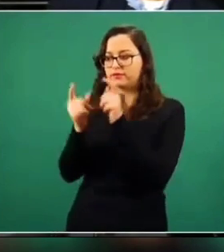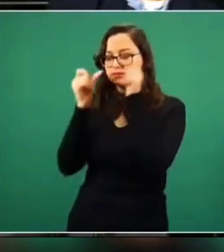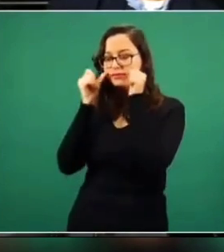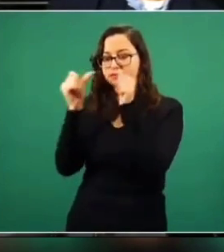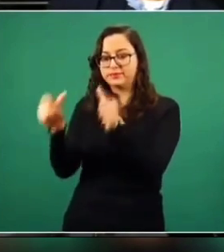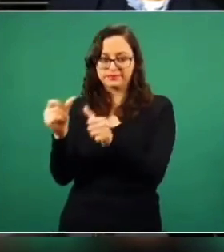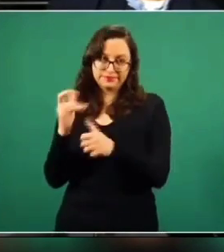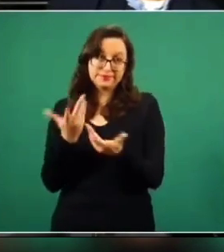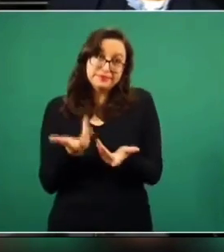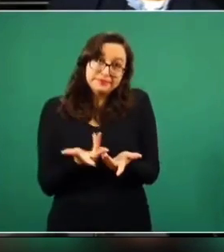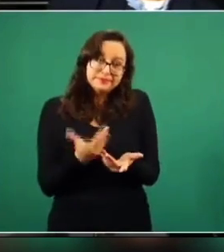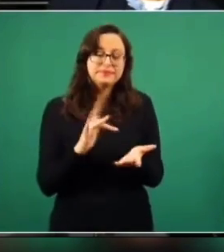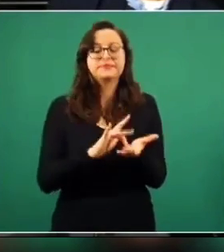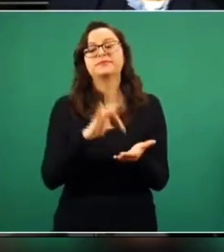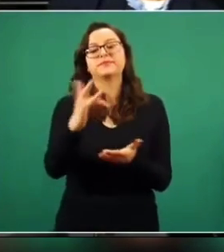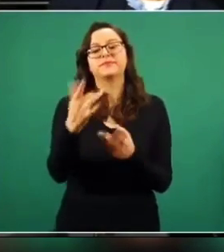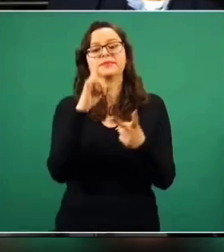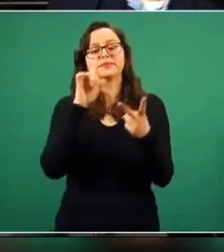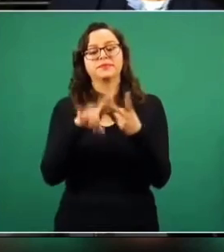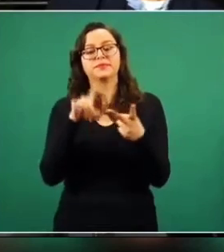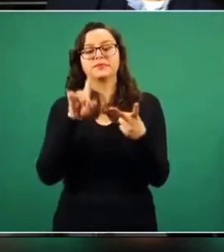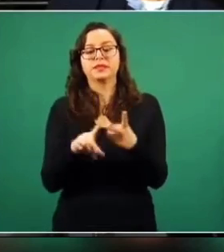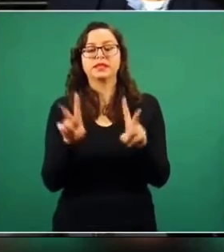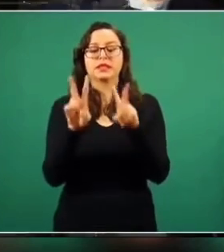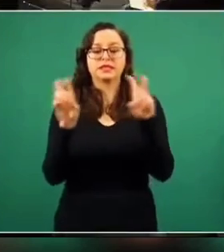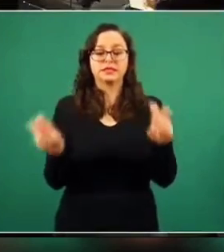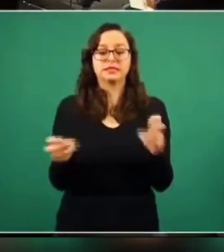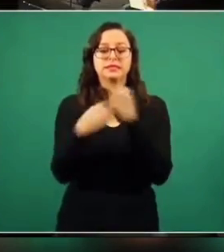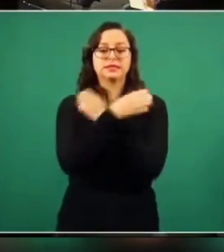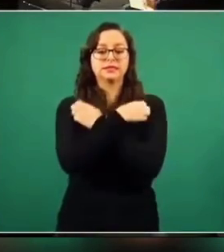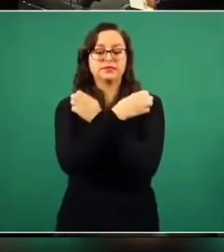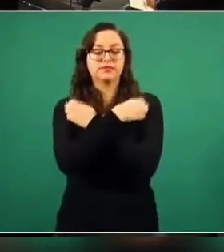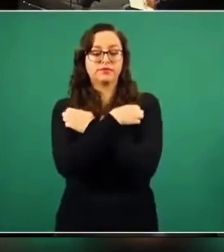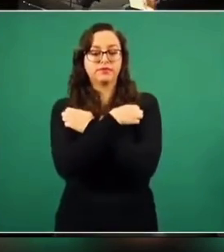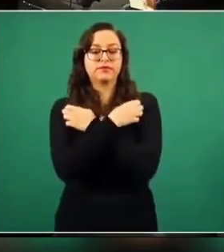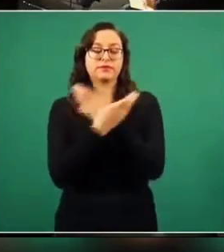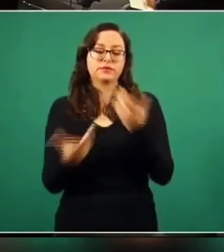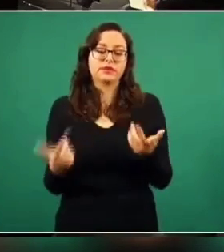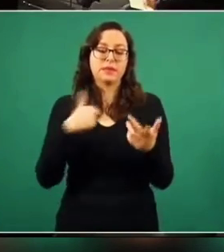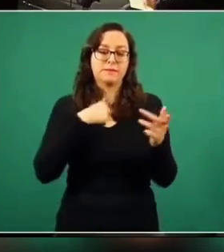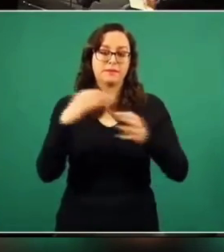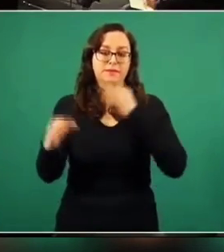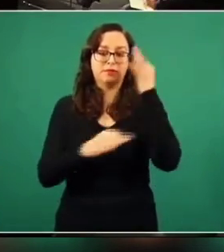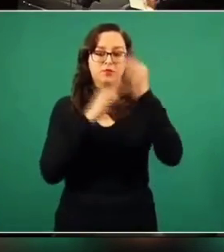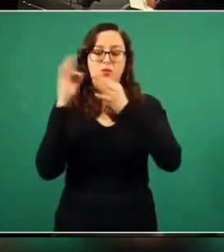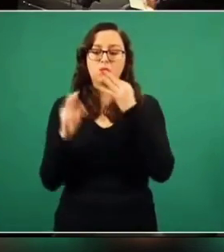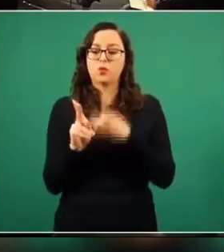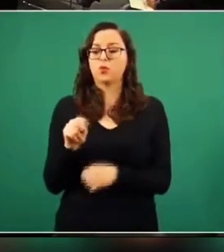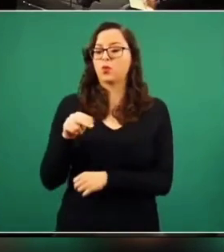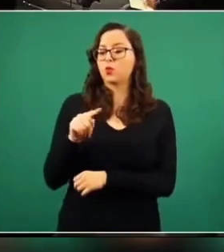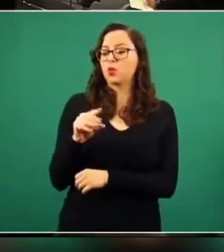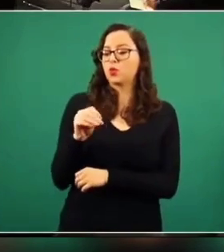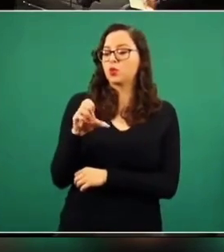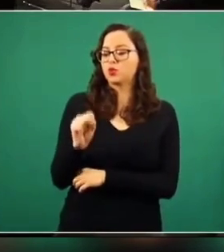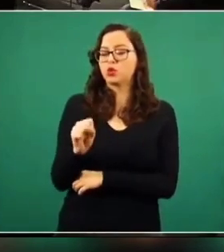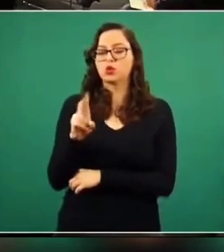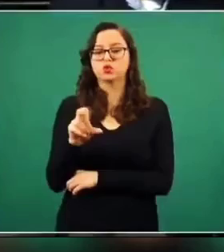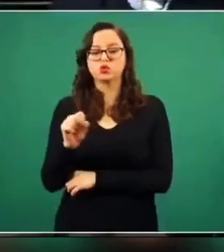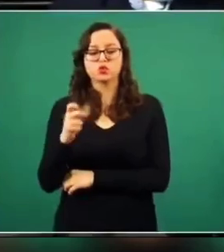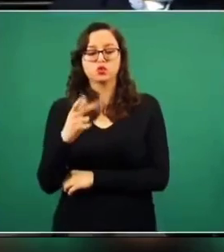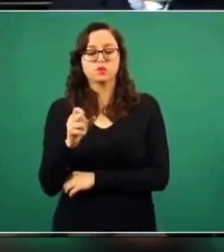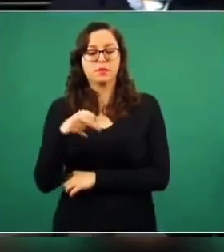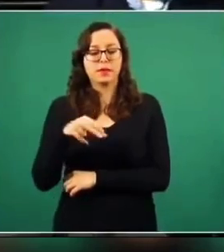Bueno, gracias. Y con respecto también al tema de educación, que es algo que el medio de Punto Suspensivos le da mucho seguimiento y nos interesa mucho.